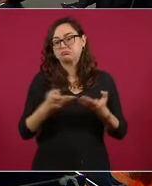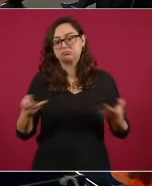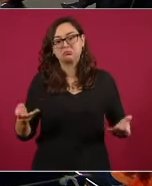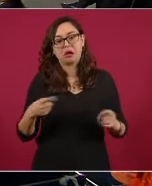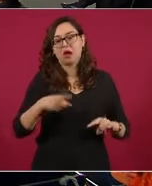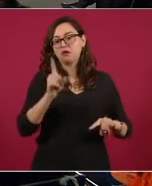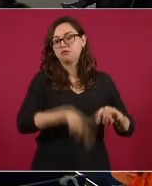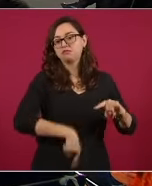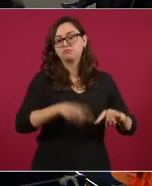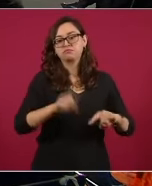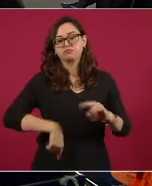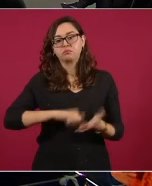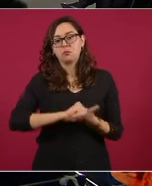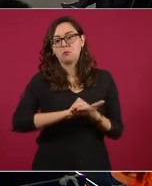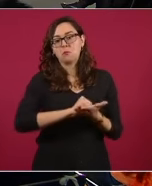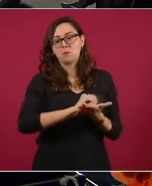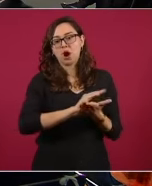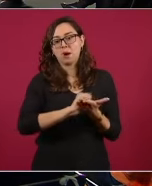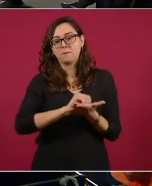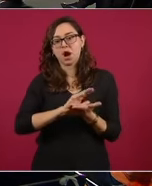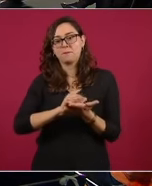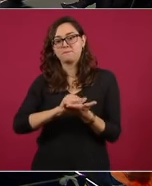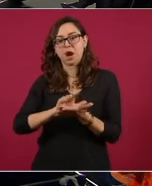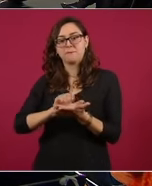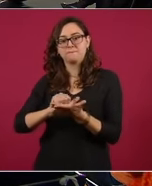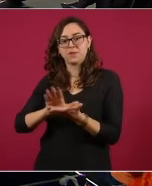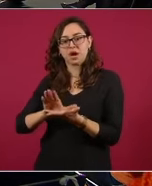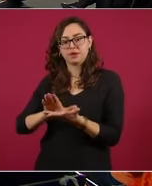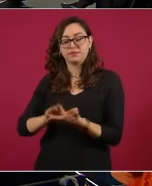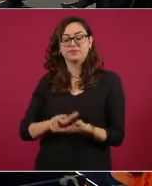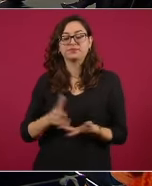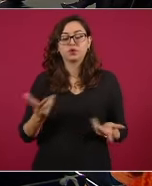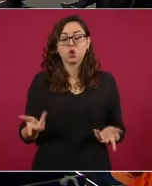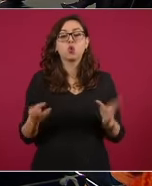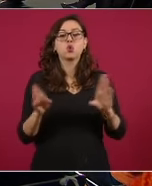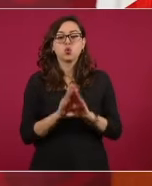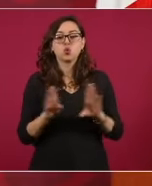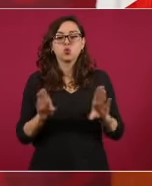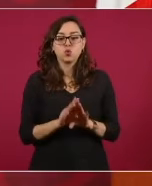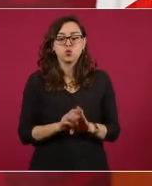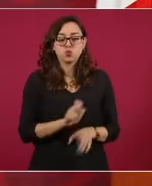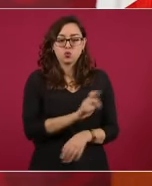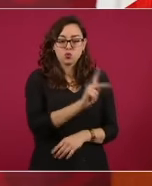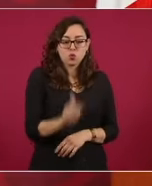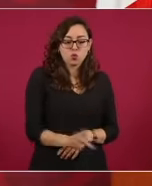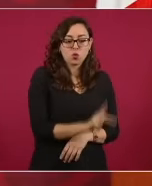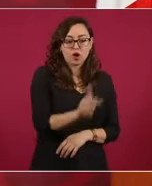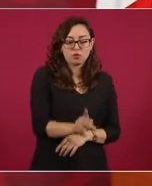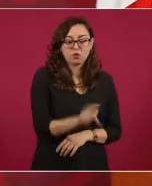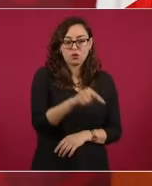este pueblo lo quemó Victoriano Huerta